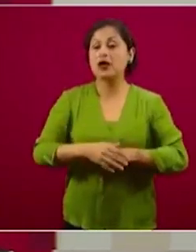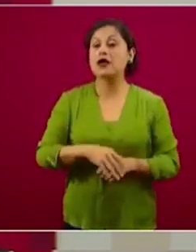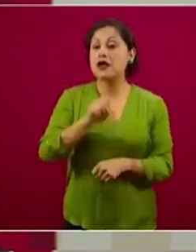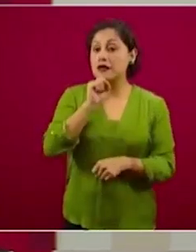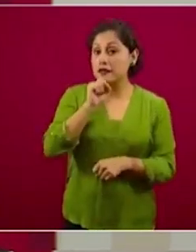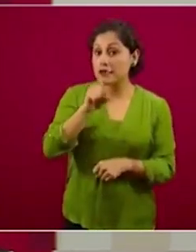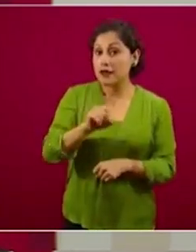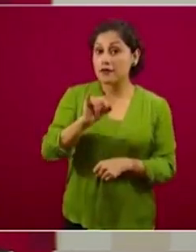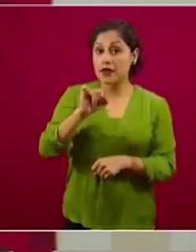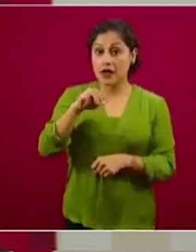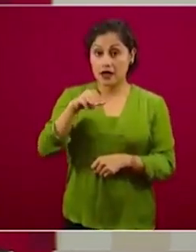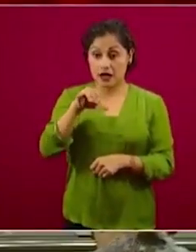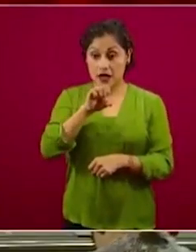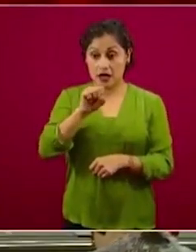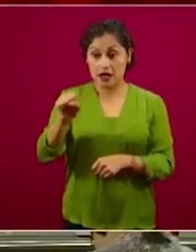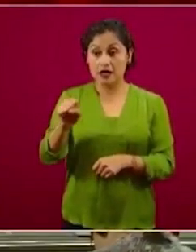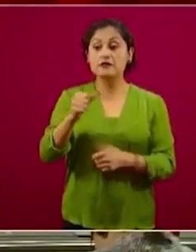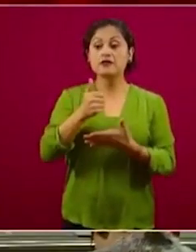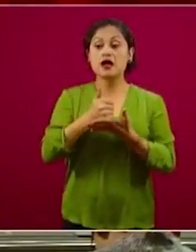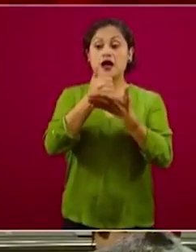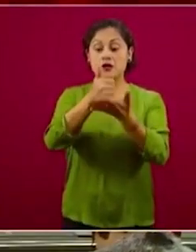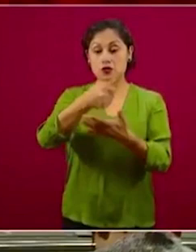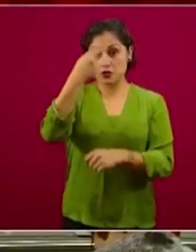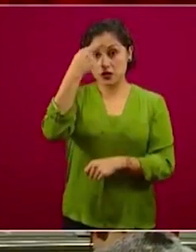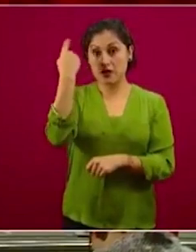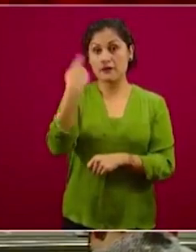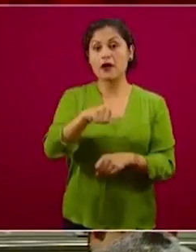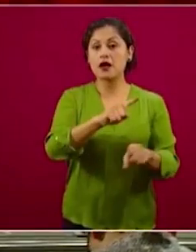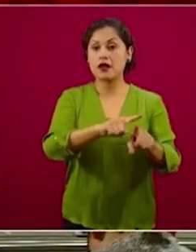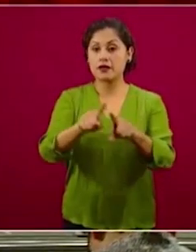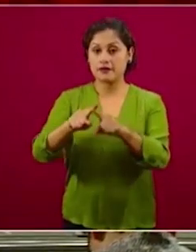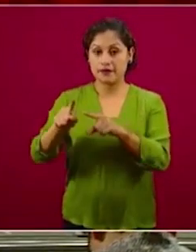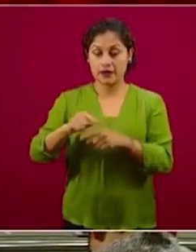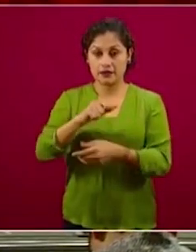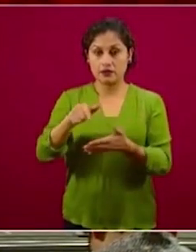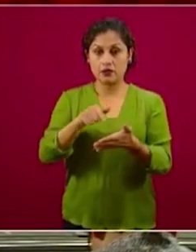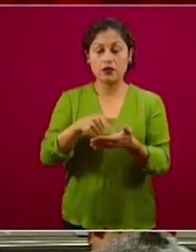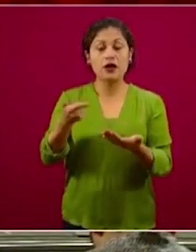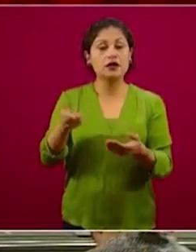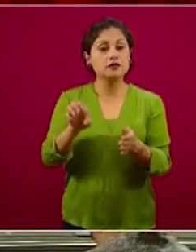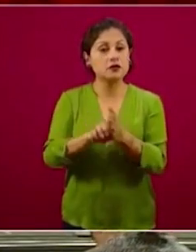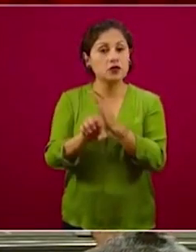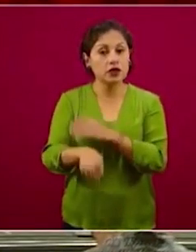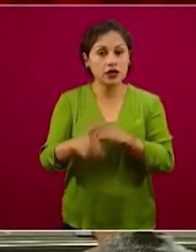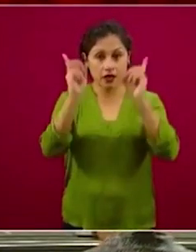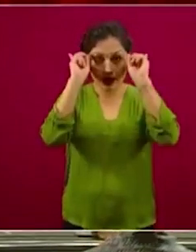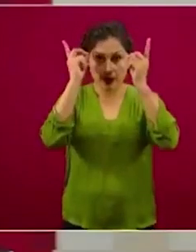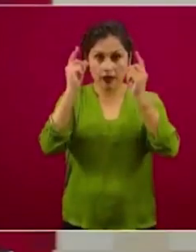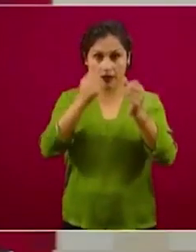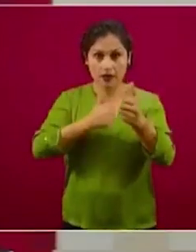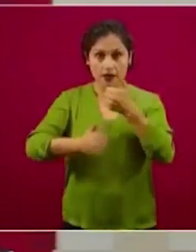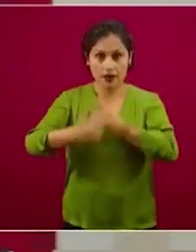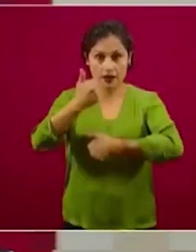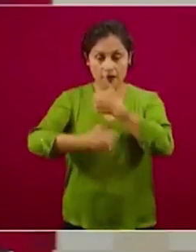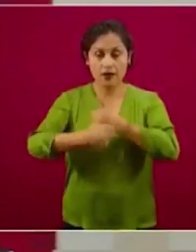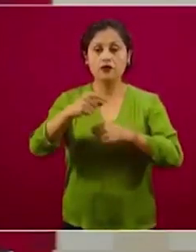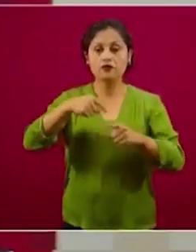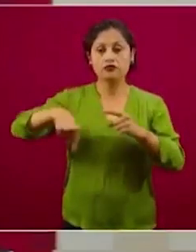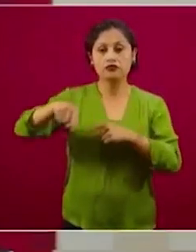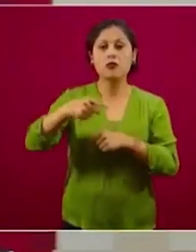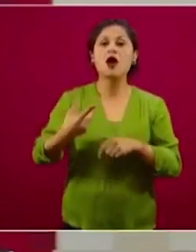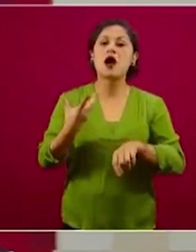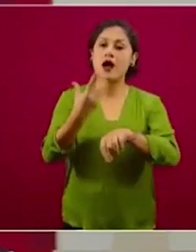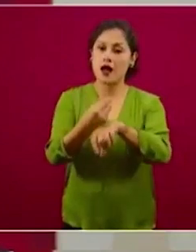procediendo a la instalación de un espacio semejante en el Autódromo de la Ciudad de México y asimismo también